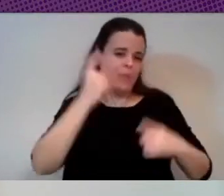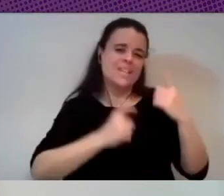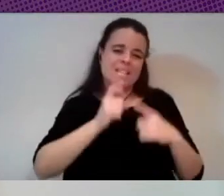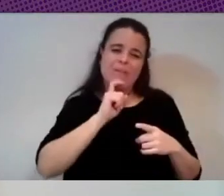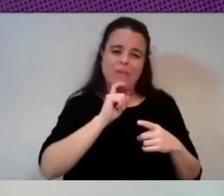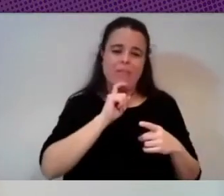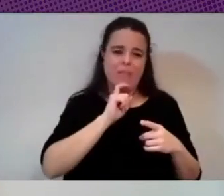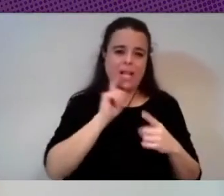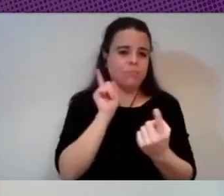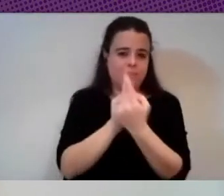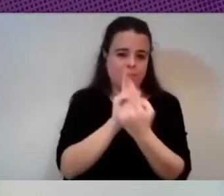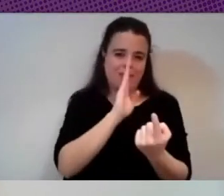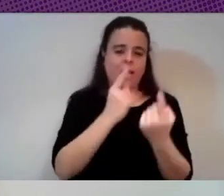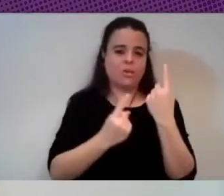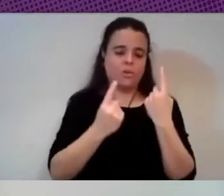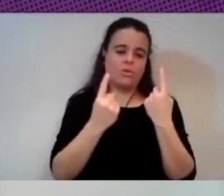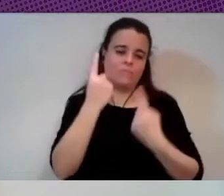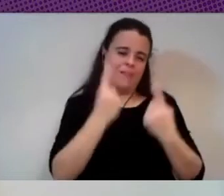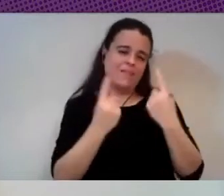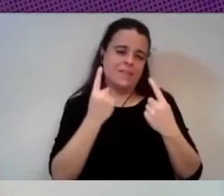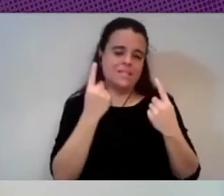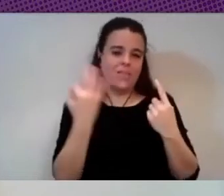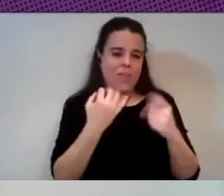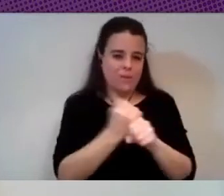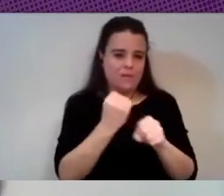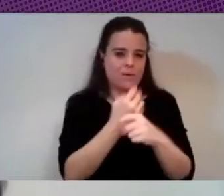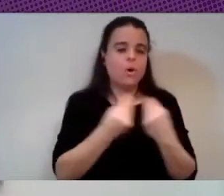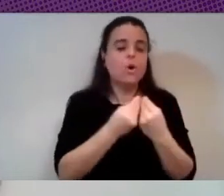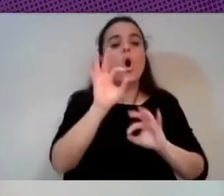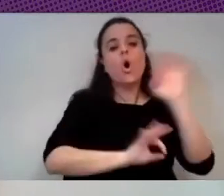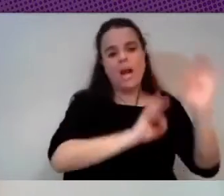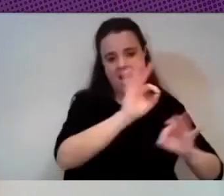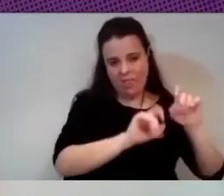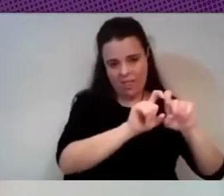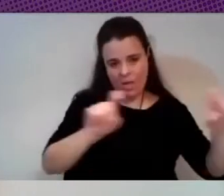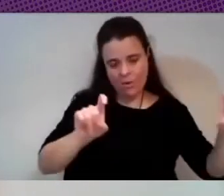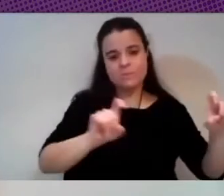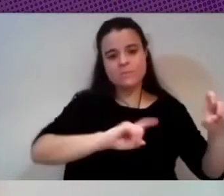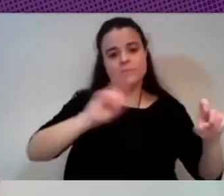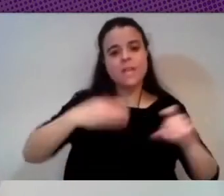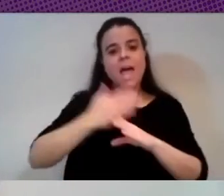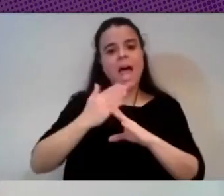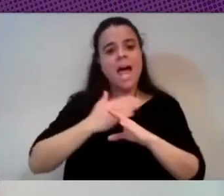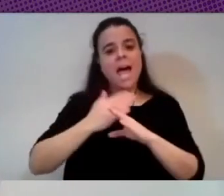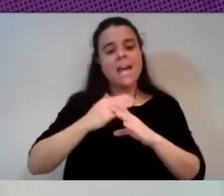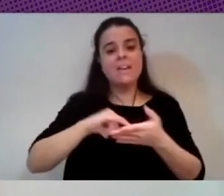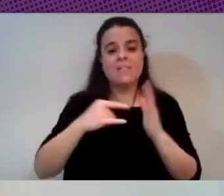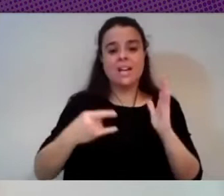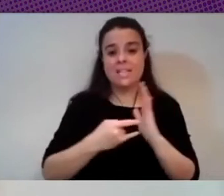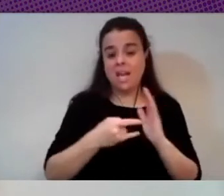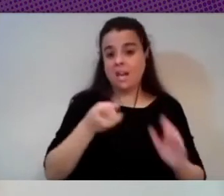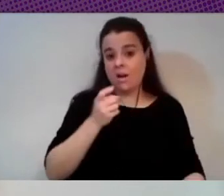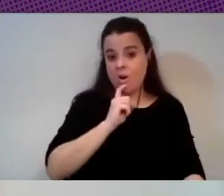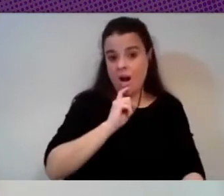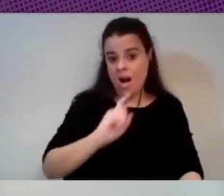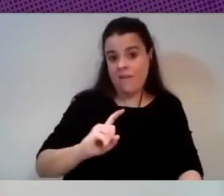personas entonces pues bueno y luego a nivel técnico la advertencia de que nos viene todo marcado